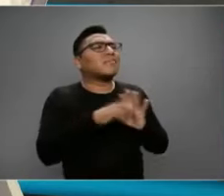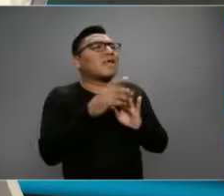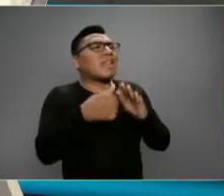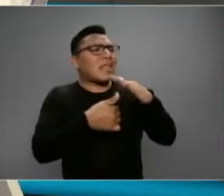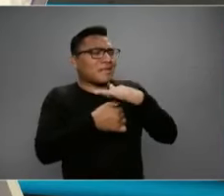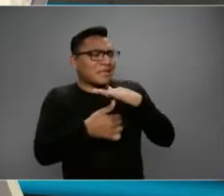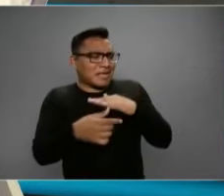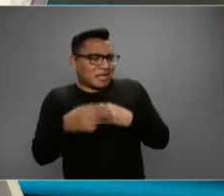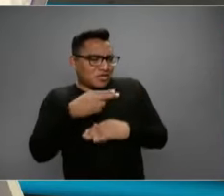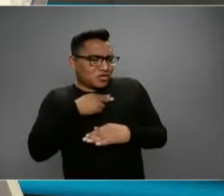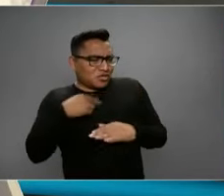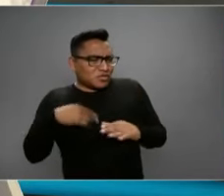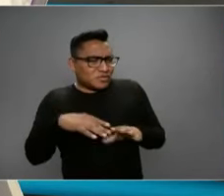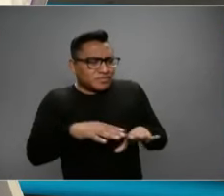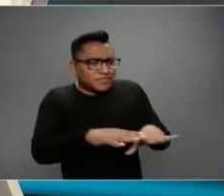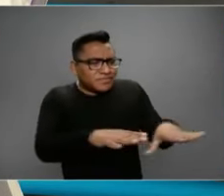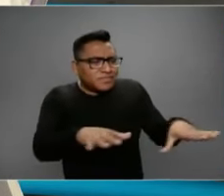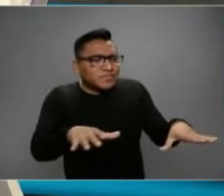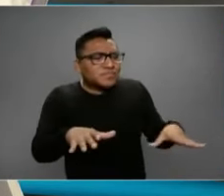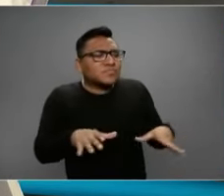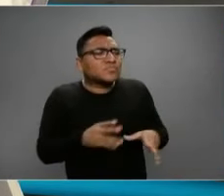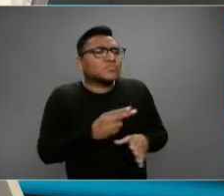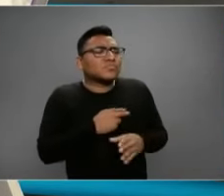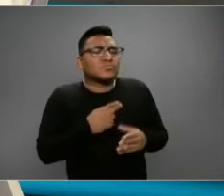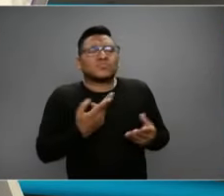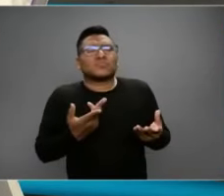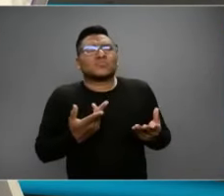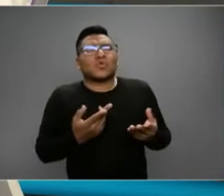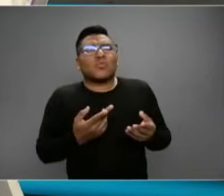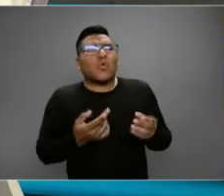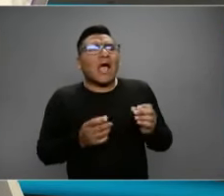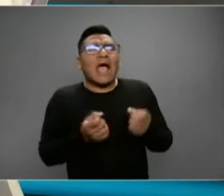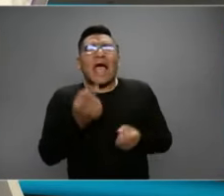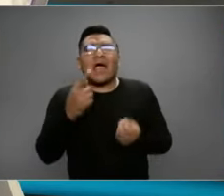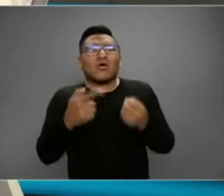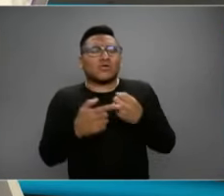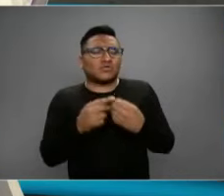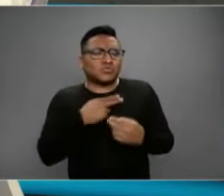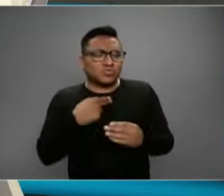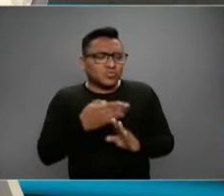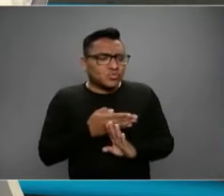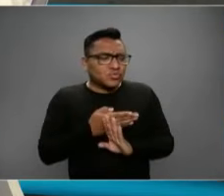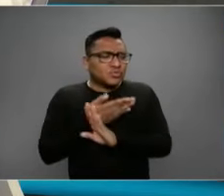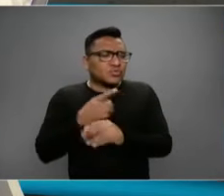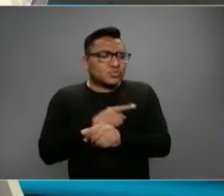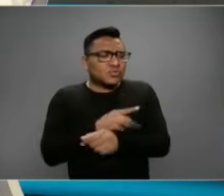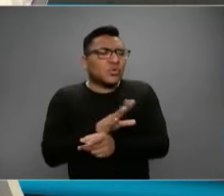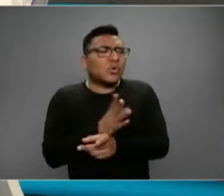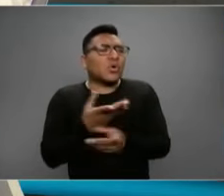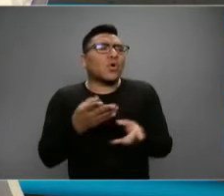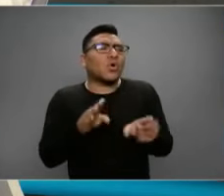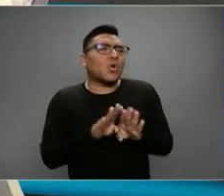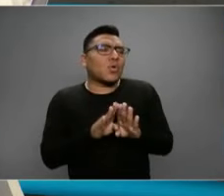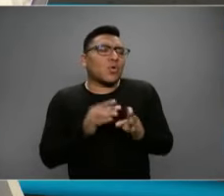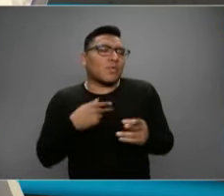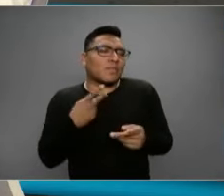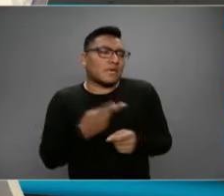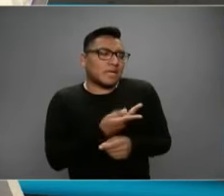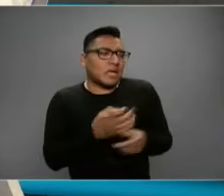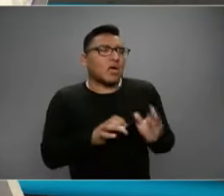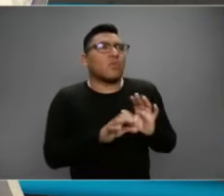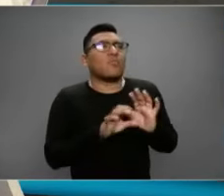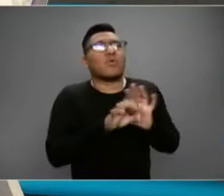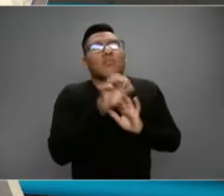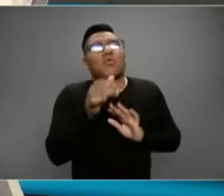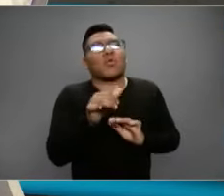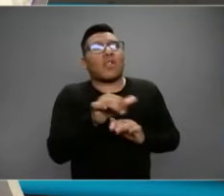esta entrevista, ¿cuál sería una medida útil de prevención? ¿Sería necesario, por ejemplo, pasar, cuando yo me voy y